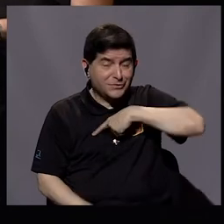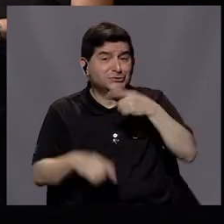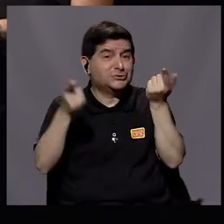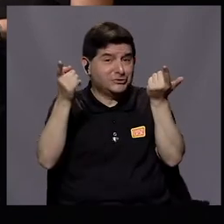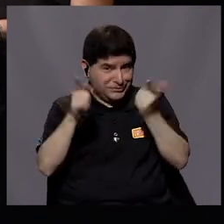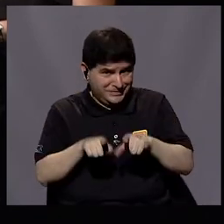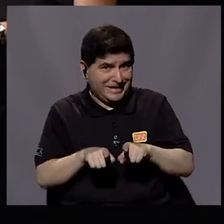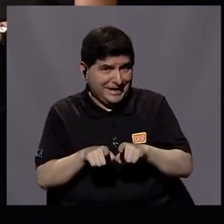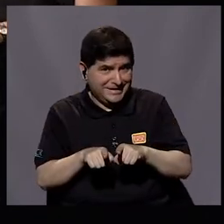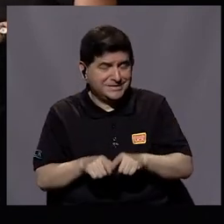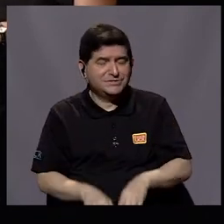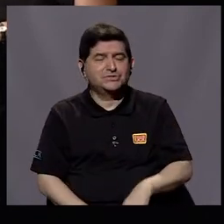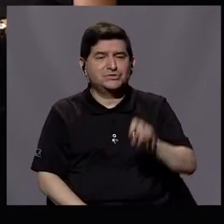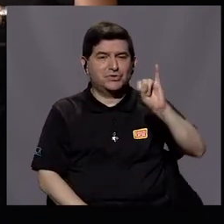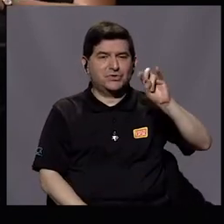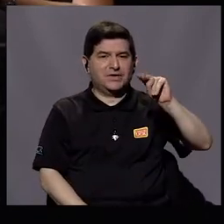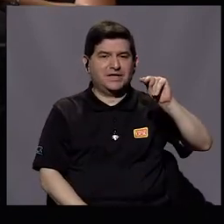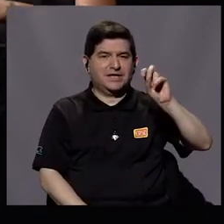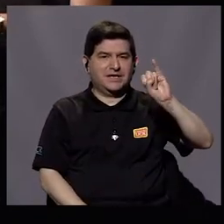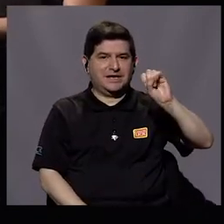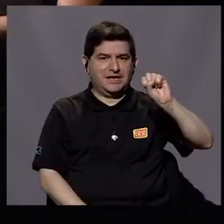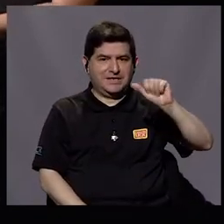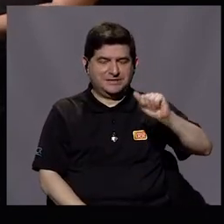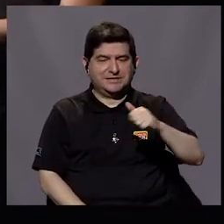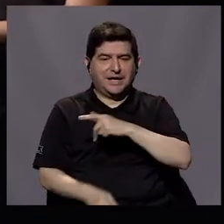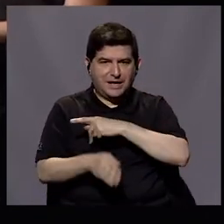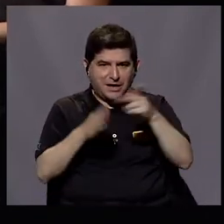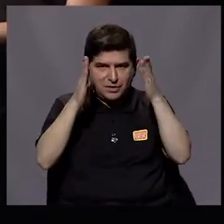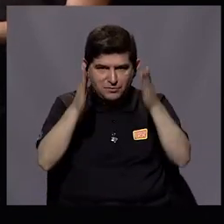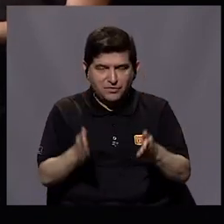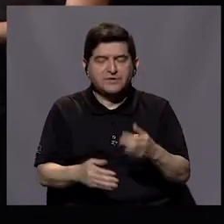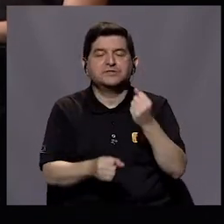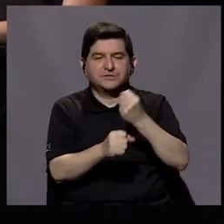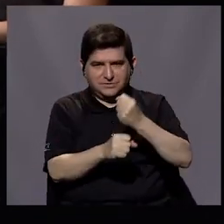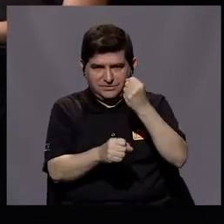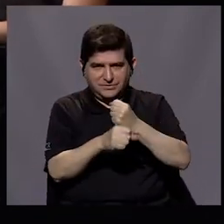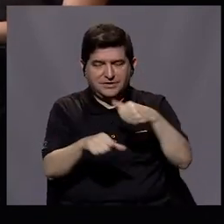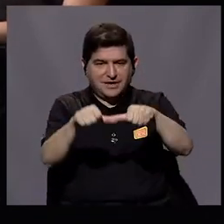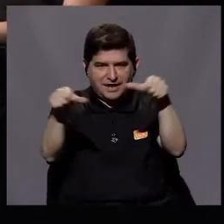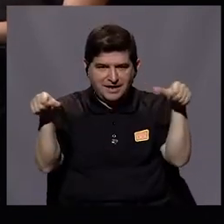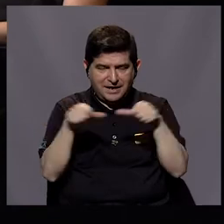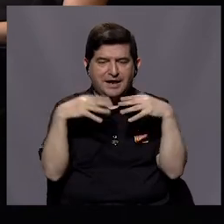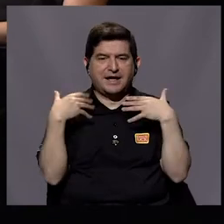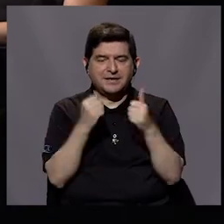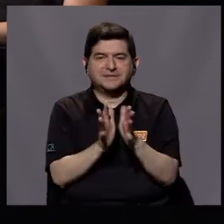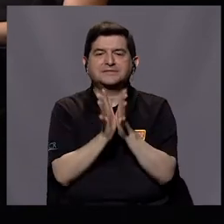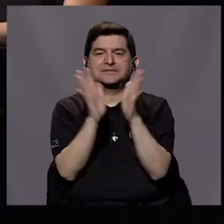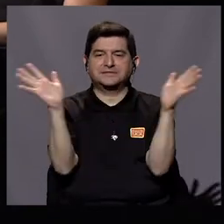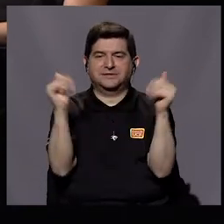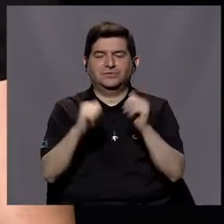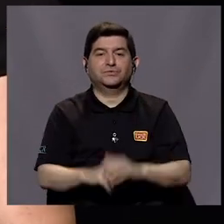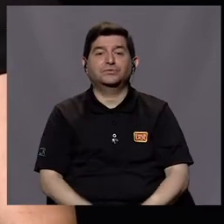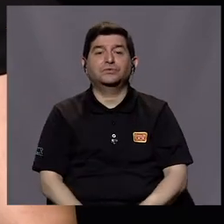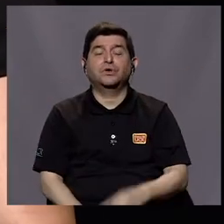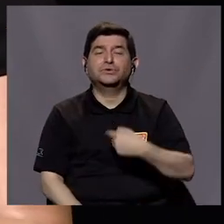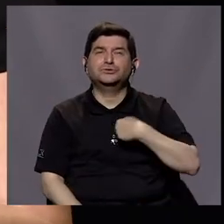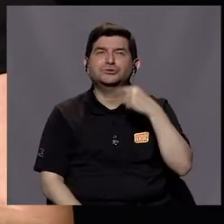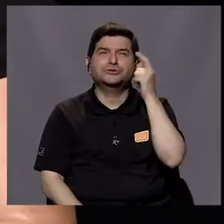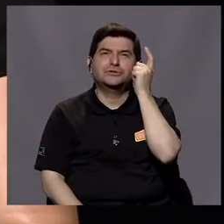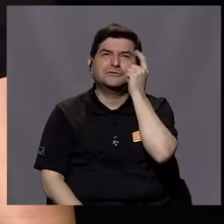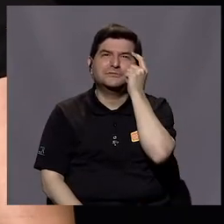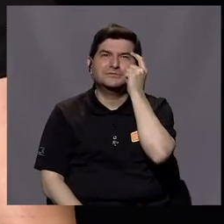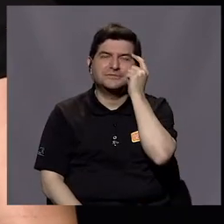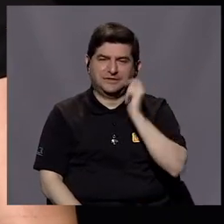nosotros de hecho en el Inisa tenemos profesionales que nos hemos desempeñado en las áreas de la salud pública. Yo